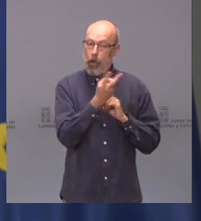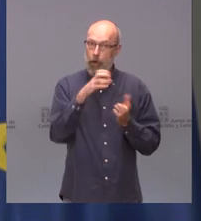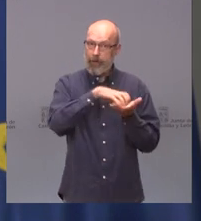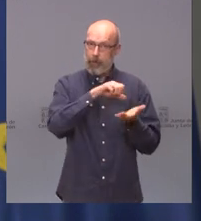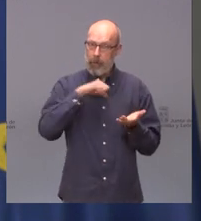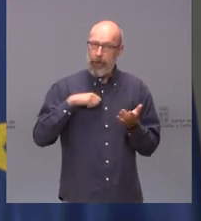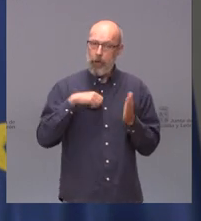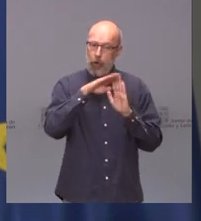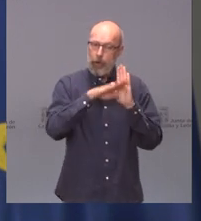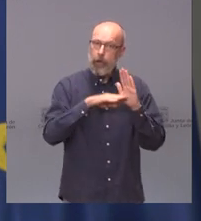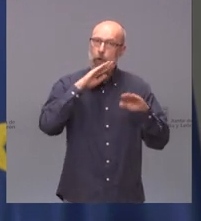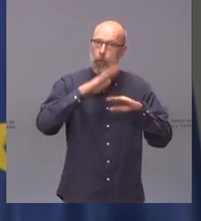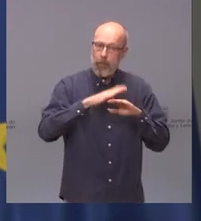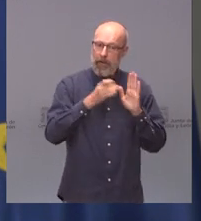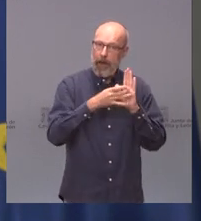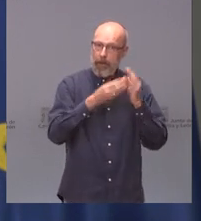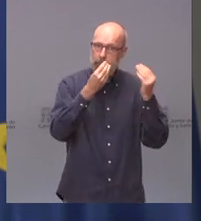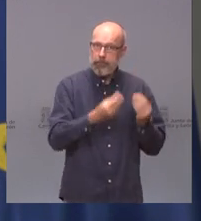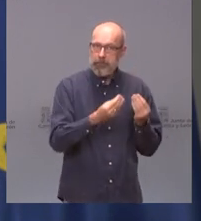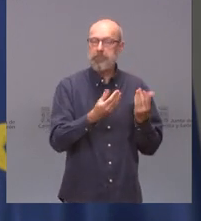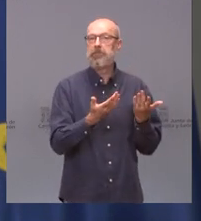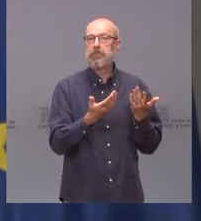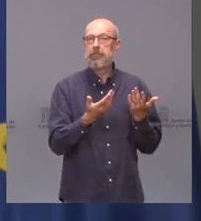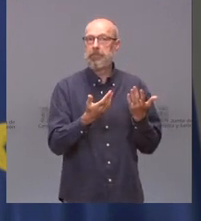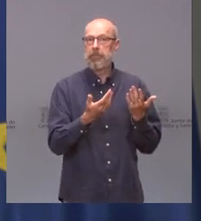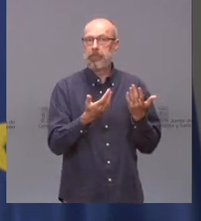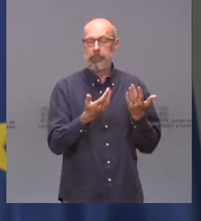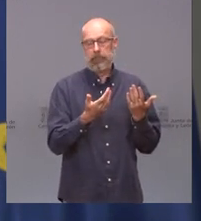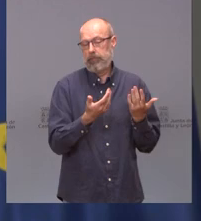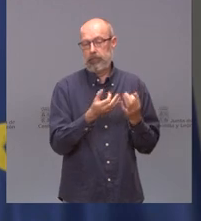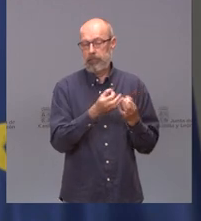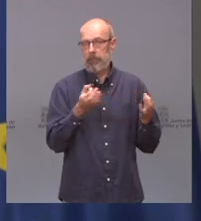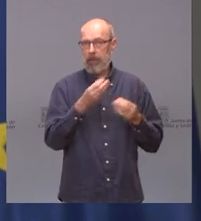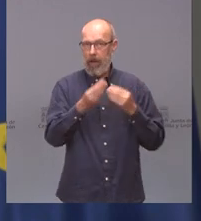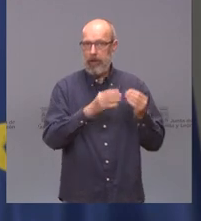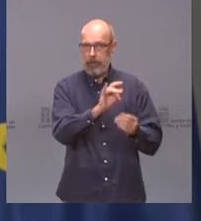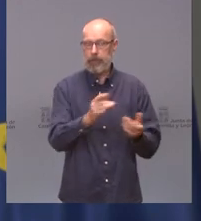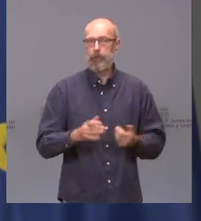necesarios de calidad que son exigibles a estas unidades.